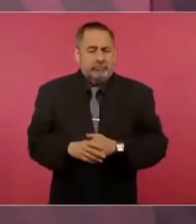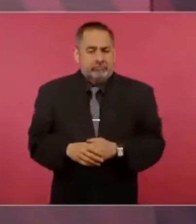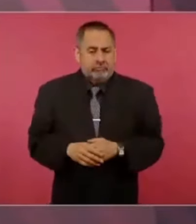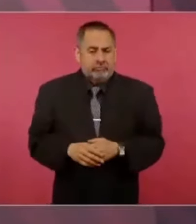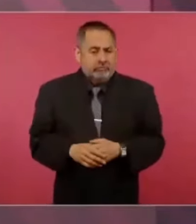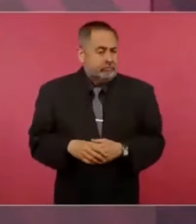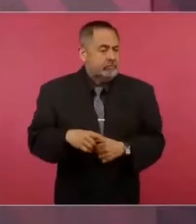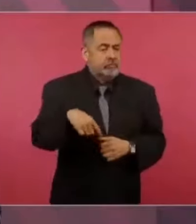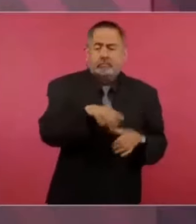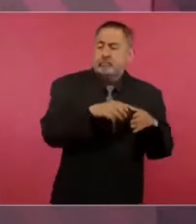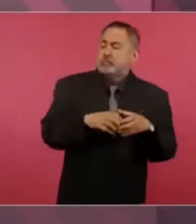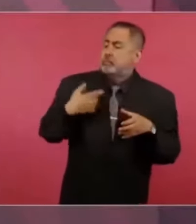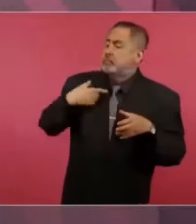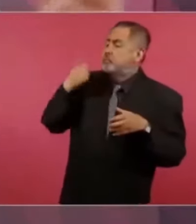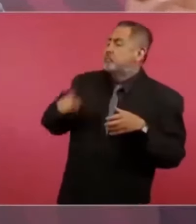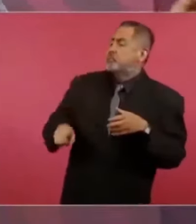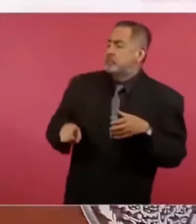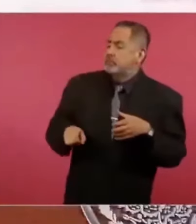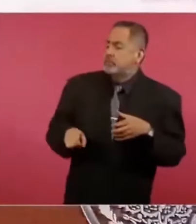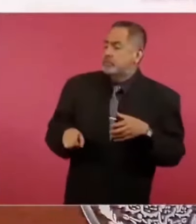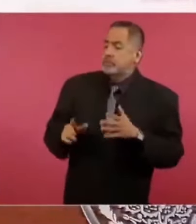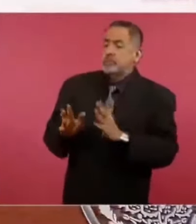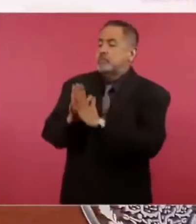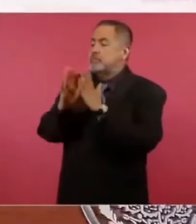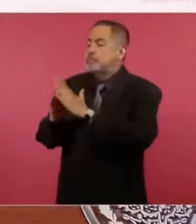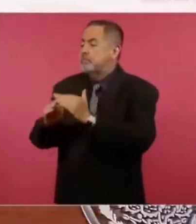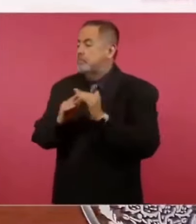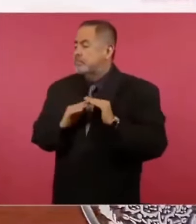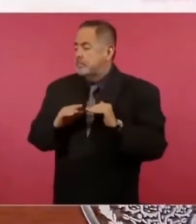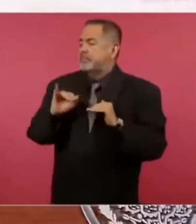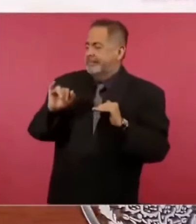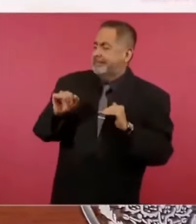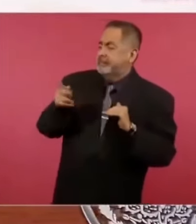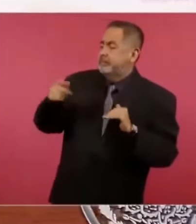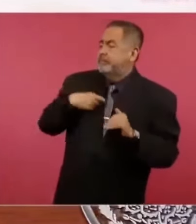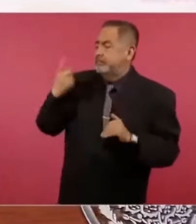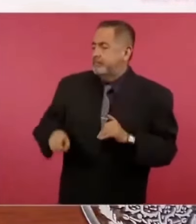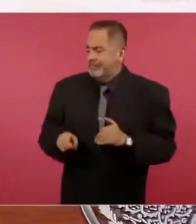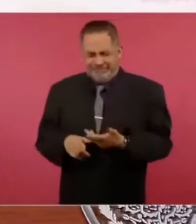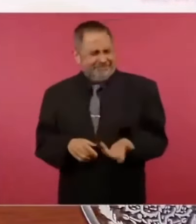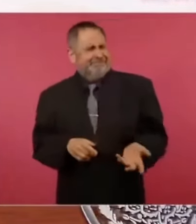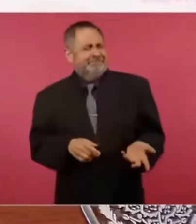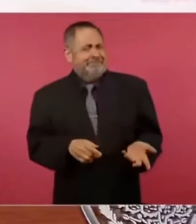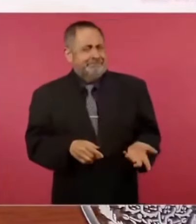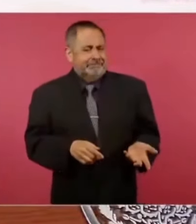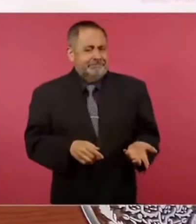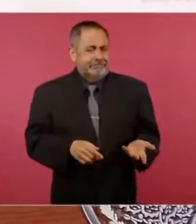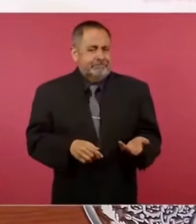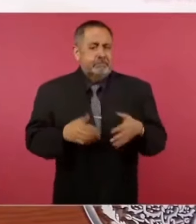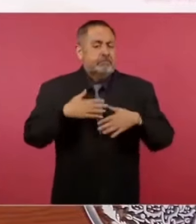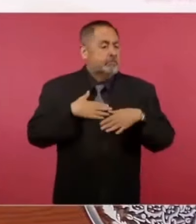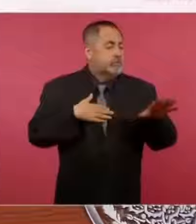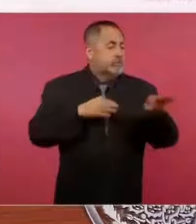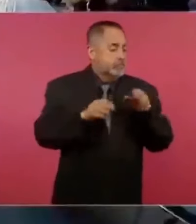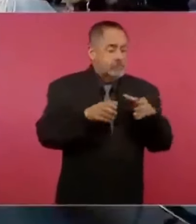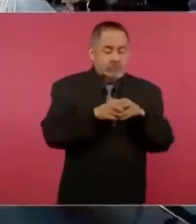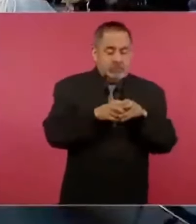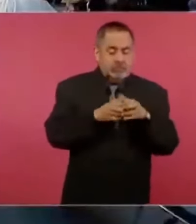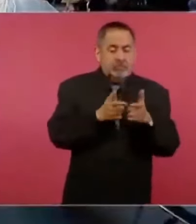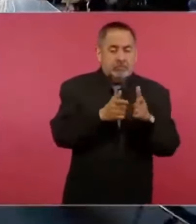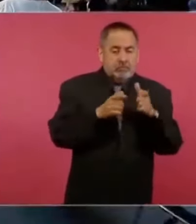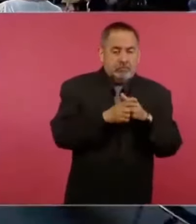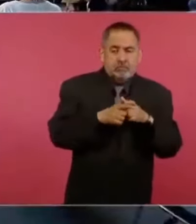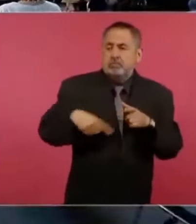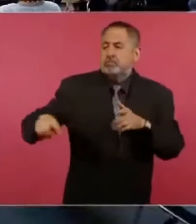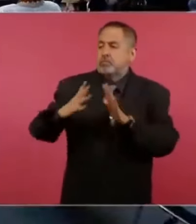democracia, pero nada nada más la representativa, no